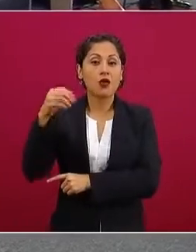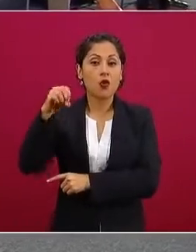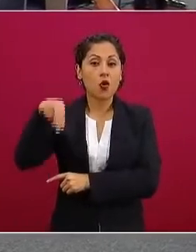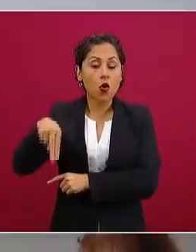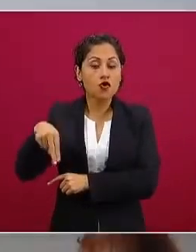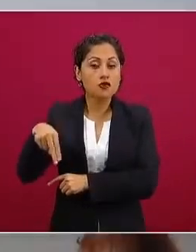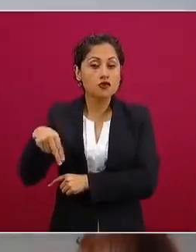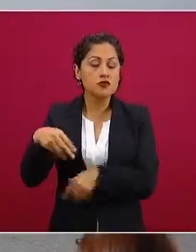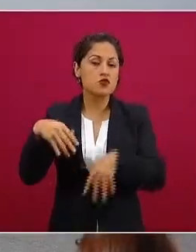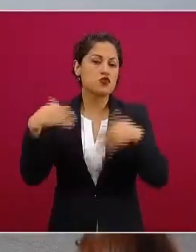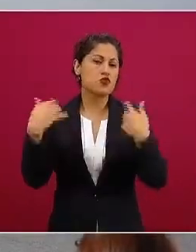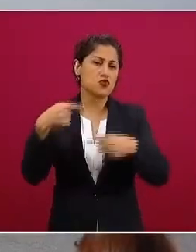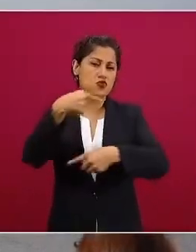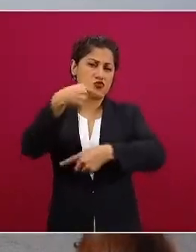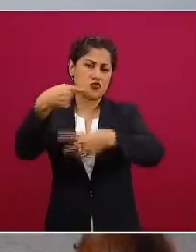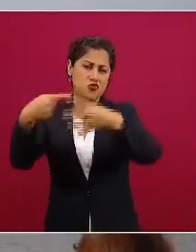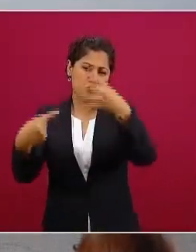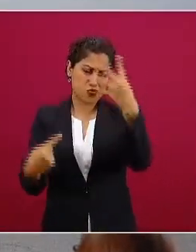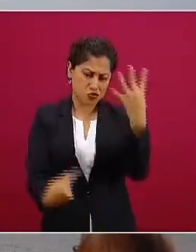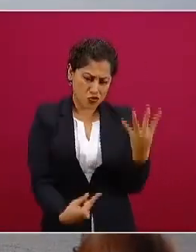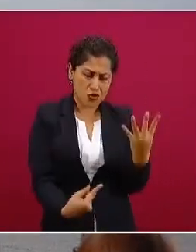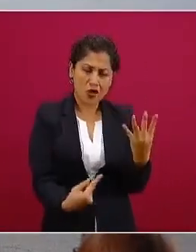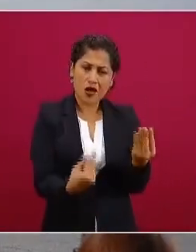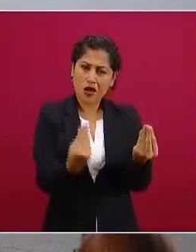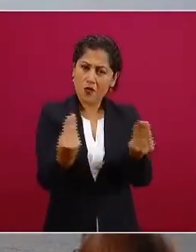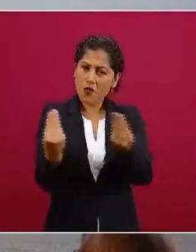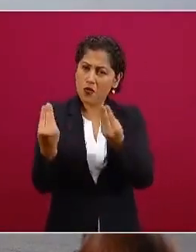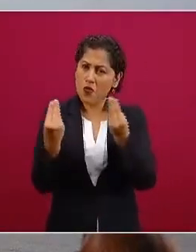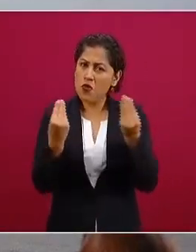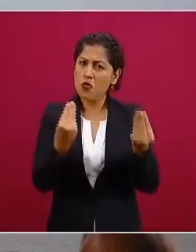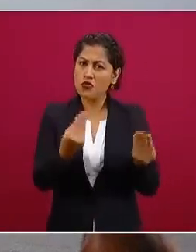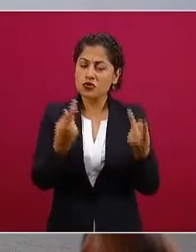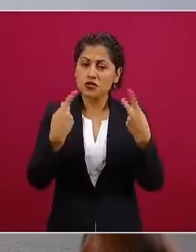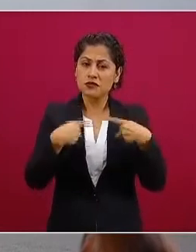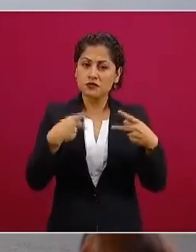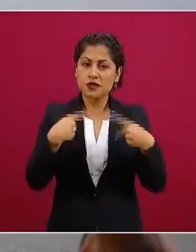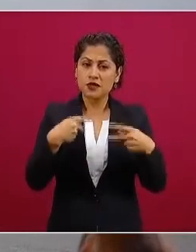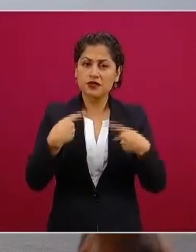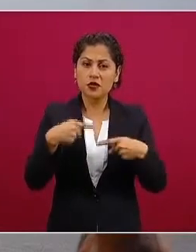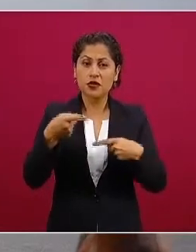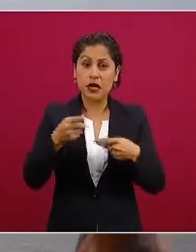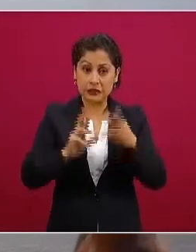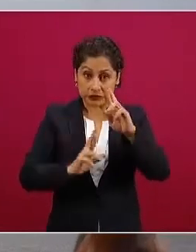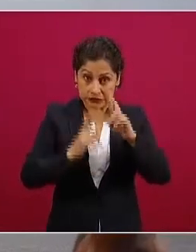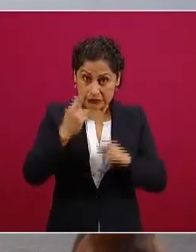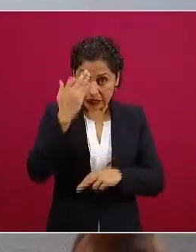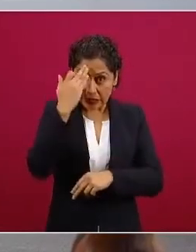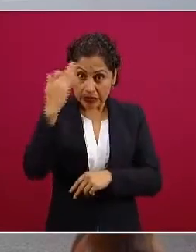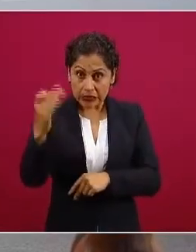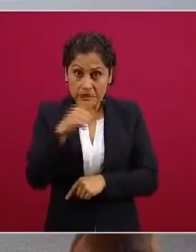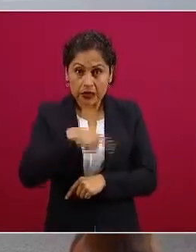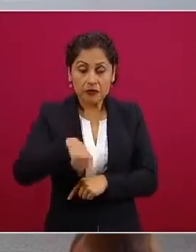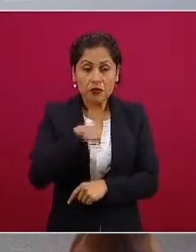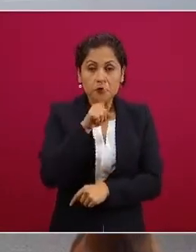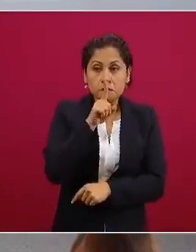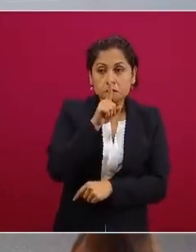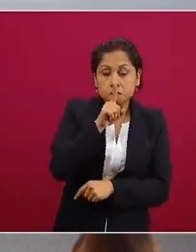ni muchos muchos más en la clandestinidad en la cárcel